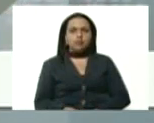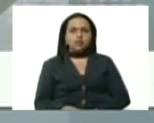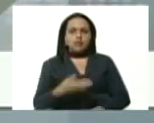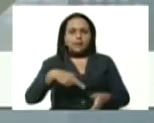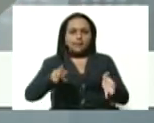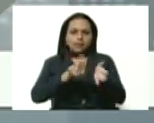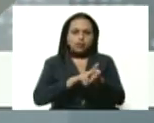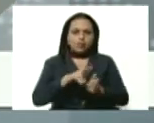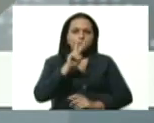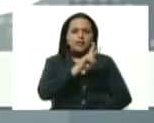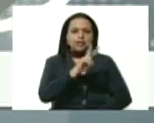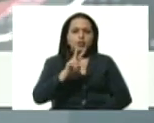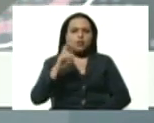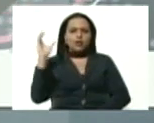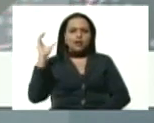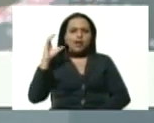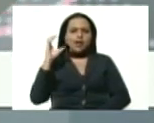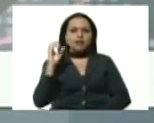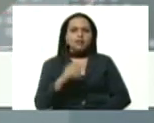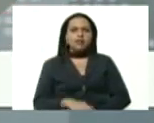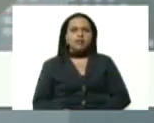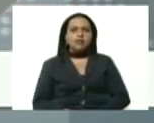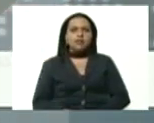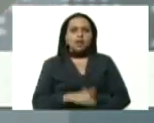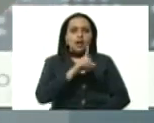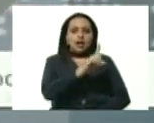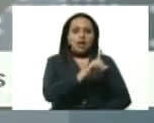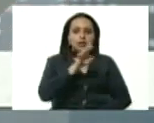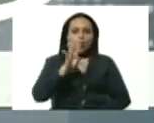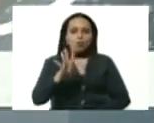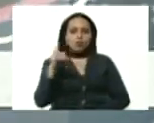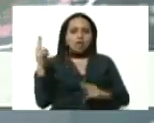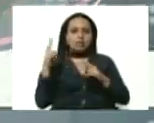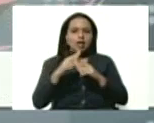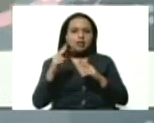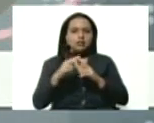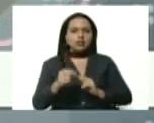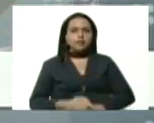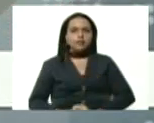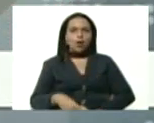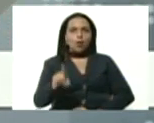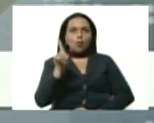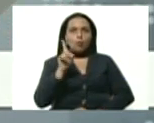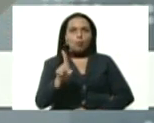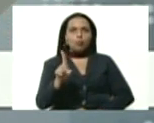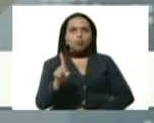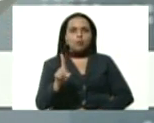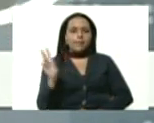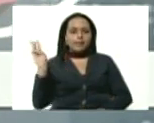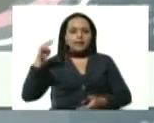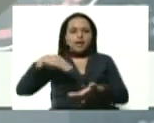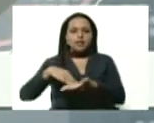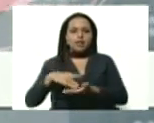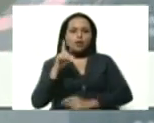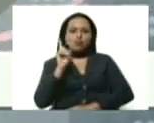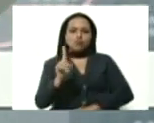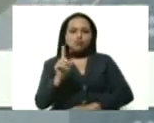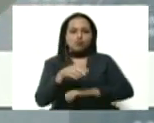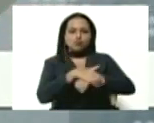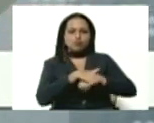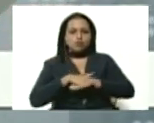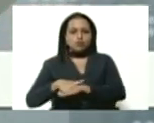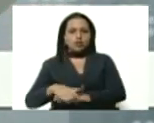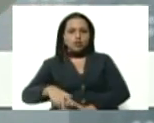del Distrito Capital, 14 del Estado Záchira, uno del Estado Miranda, uno del Estado